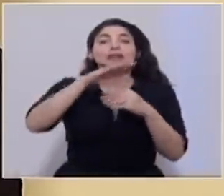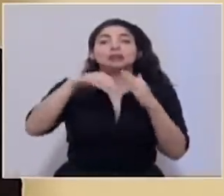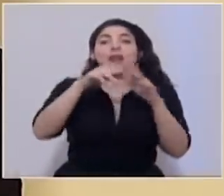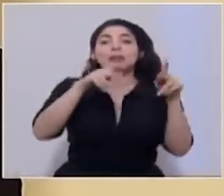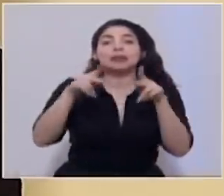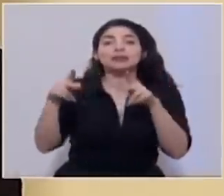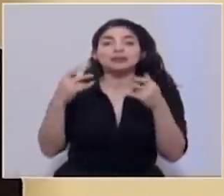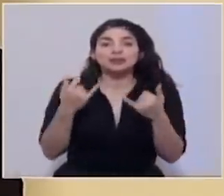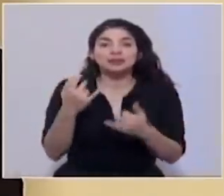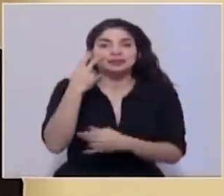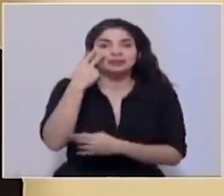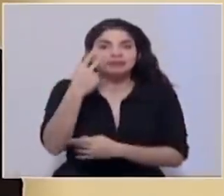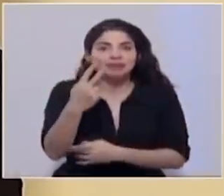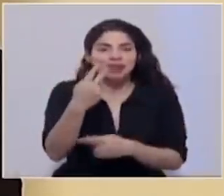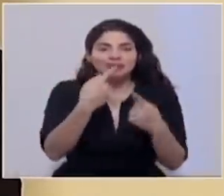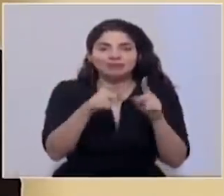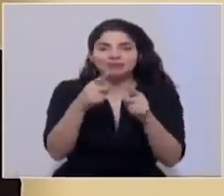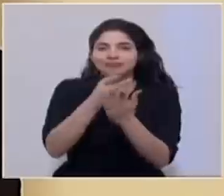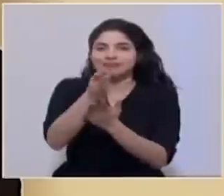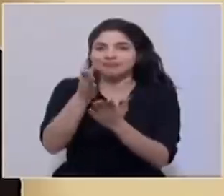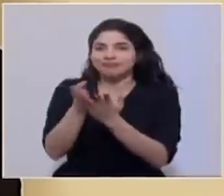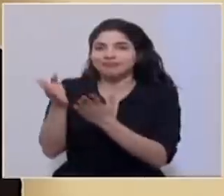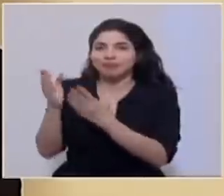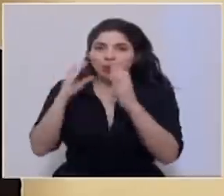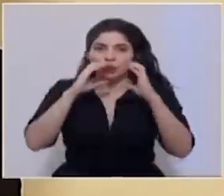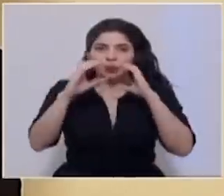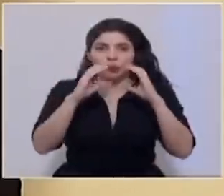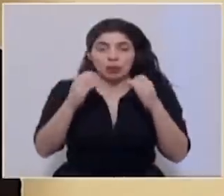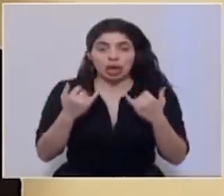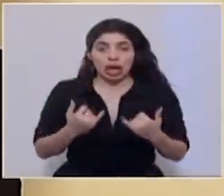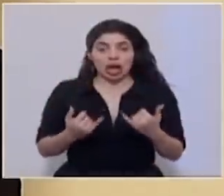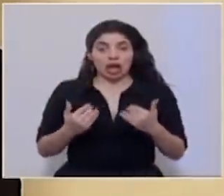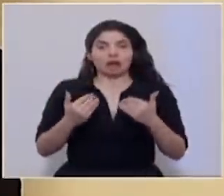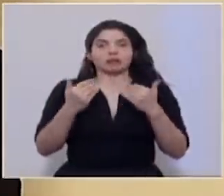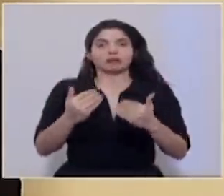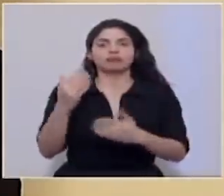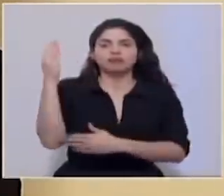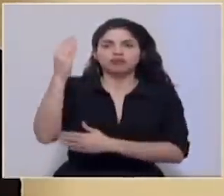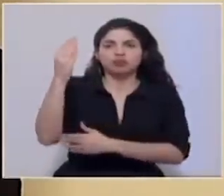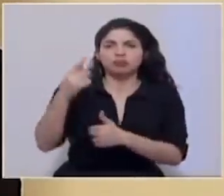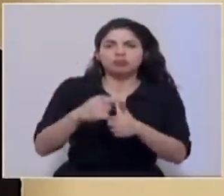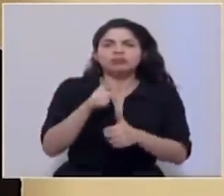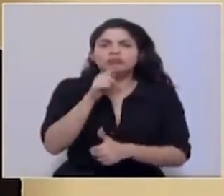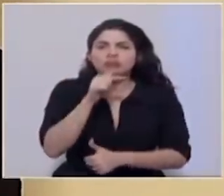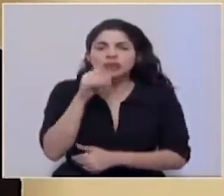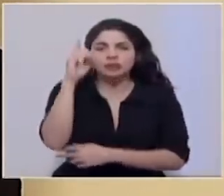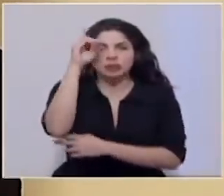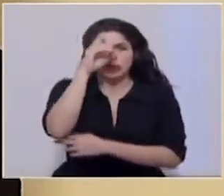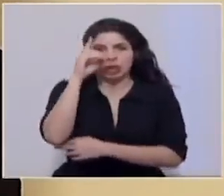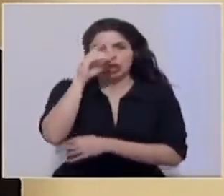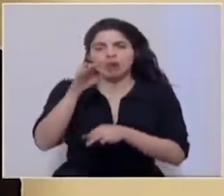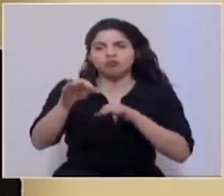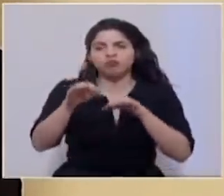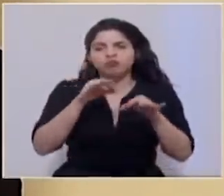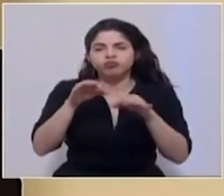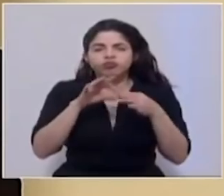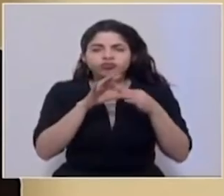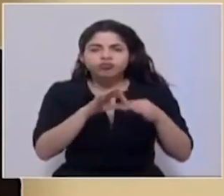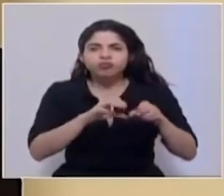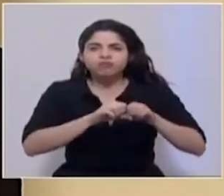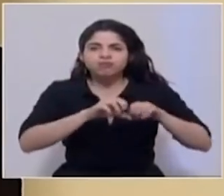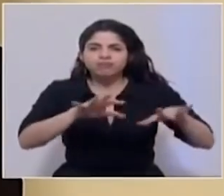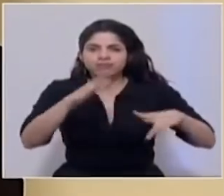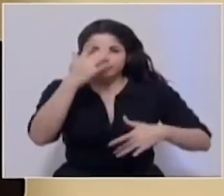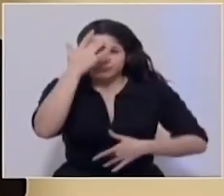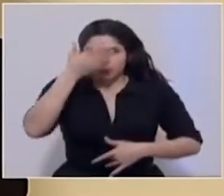a través de los diversos medios de comunicación. De inmediato escuchamos al doctor Daniel Salas, quien nos detalla el reporte epidemiológico para